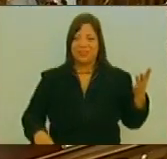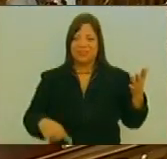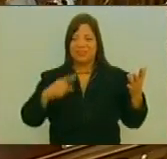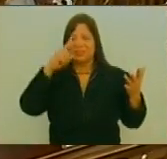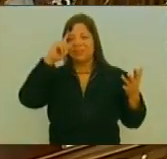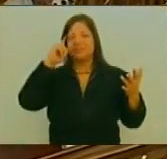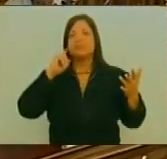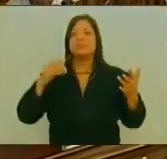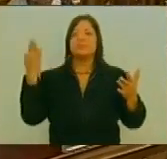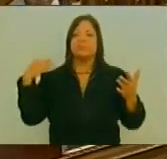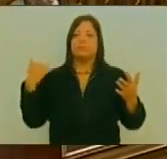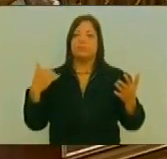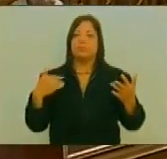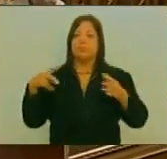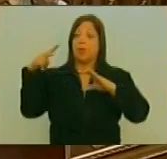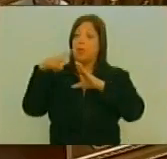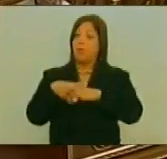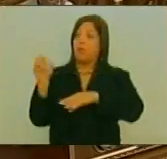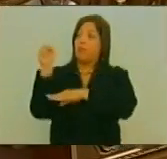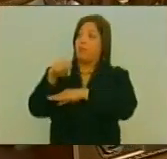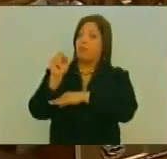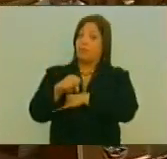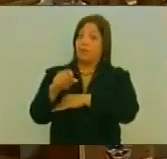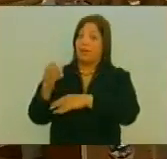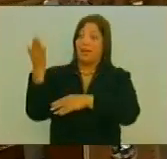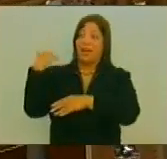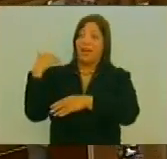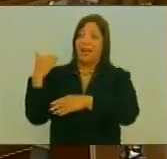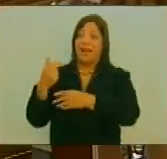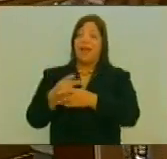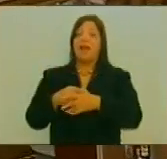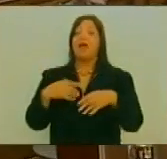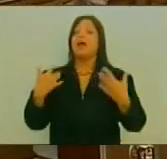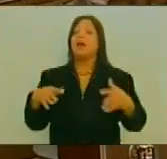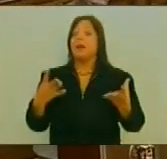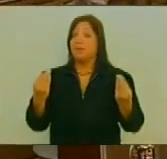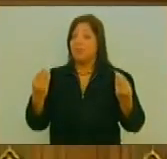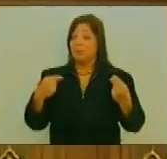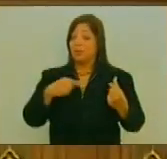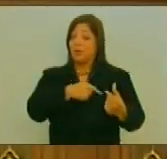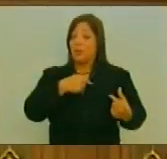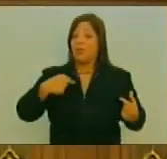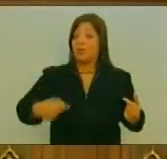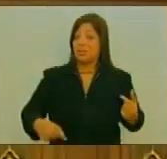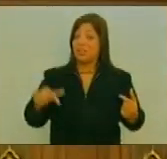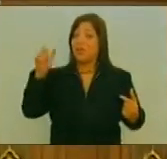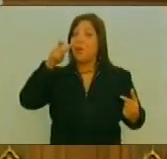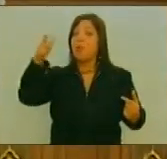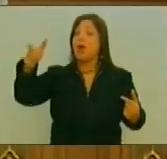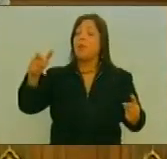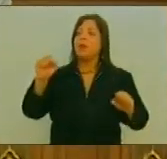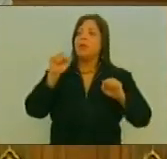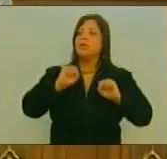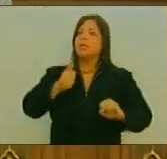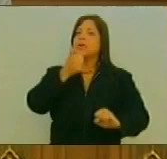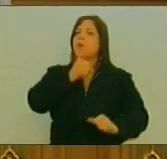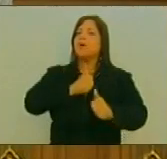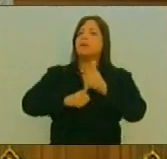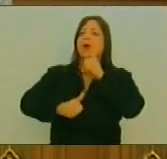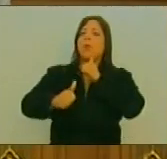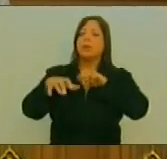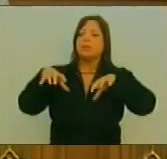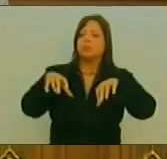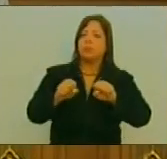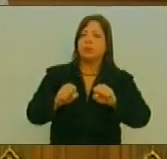Sepultureros De imperios De ayer Y de hoy Porque mire Que le ha tocado Al pueblo Chino Resistir La ocupación Del